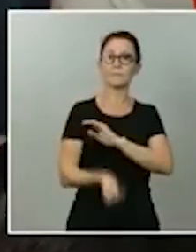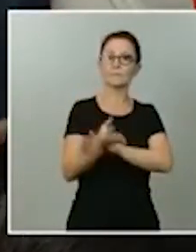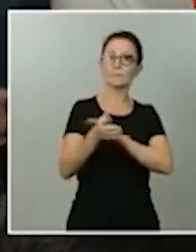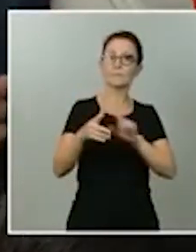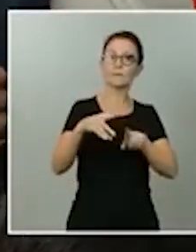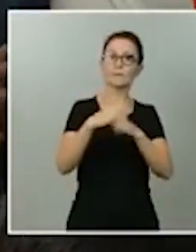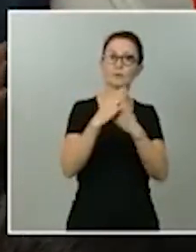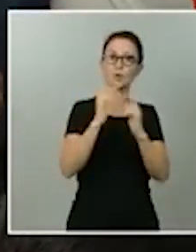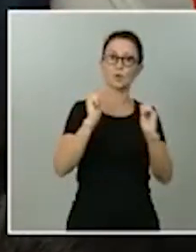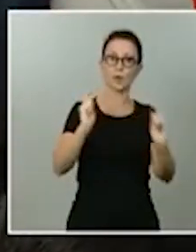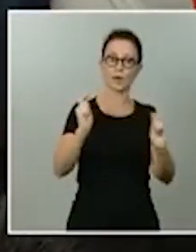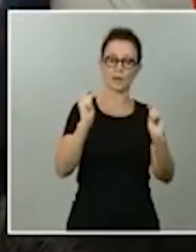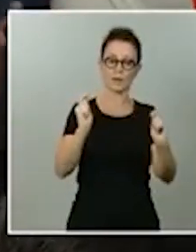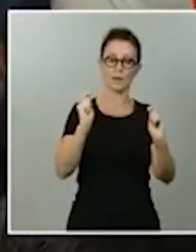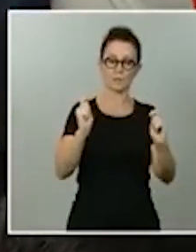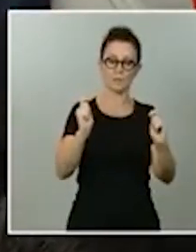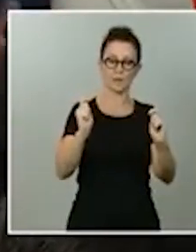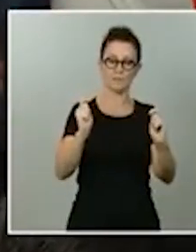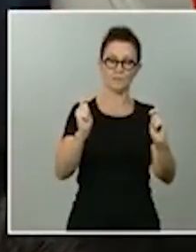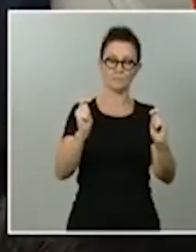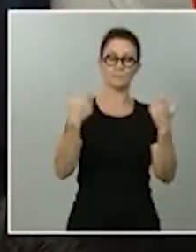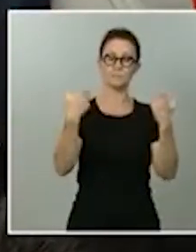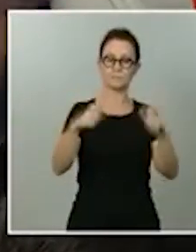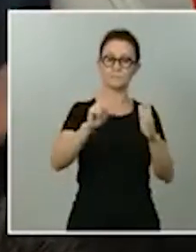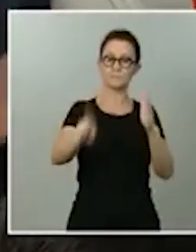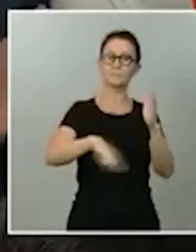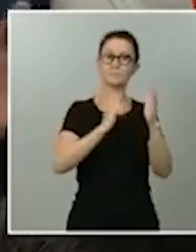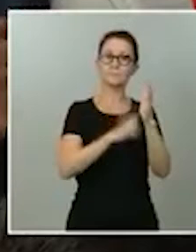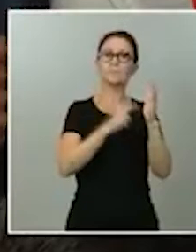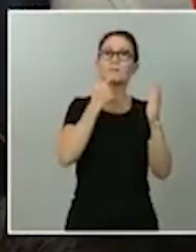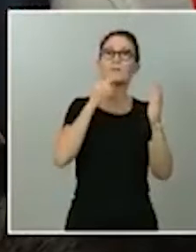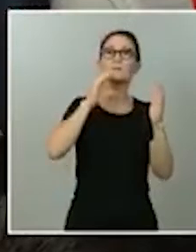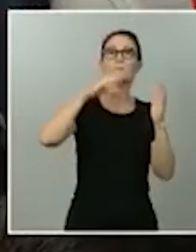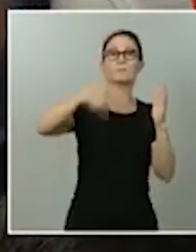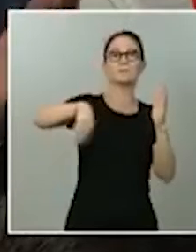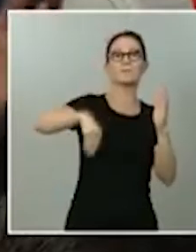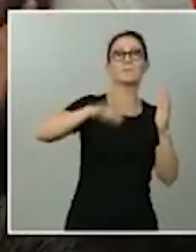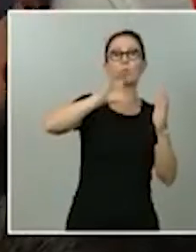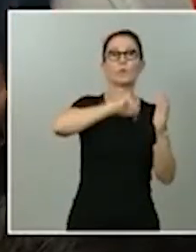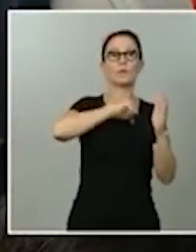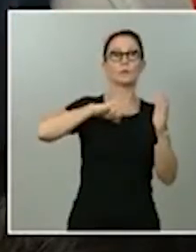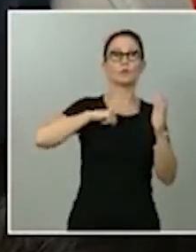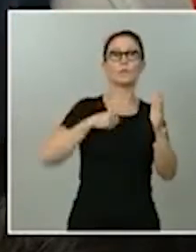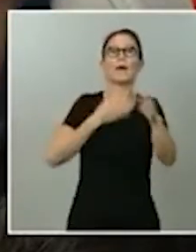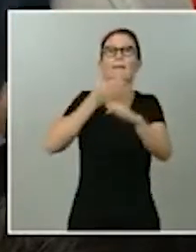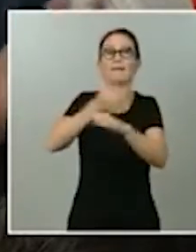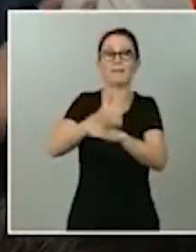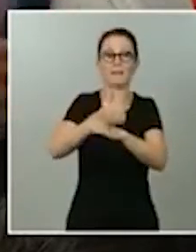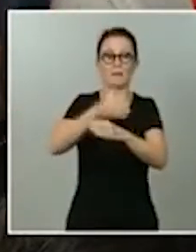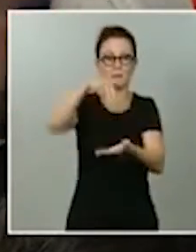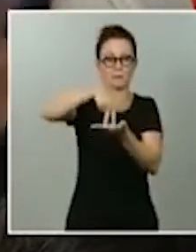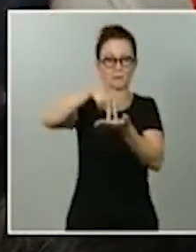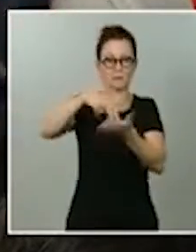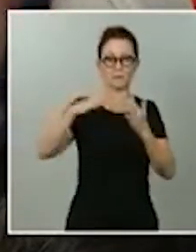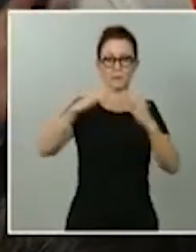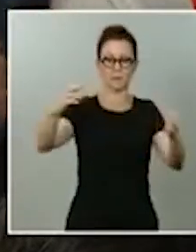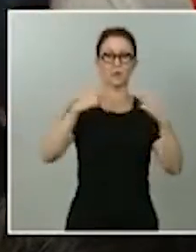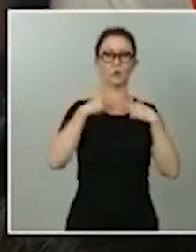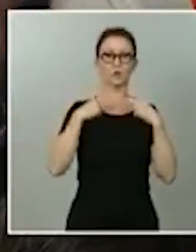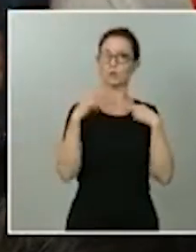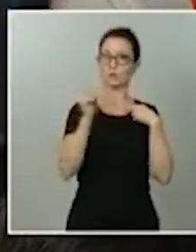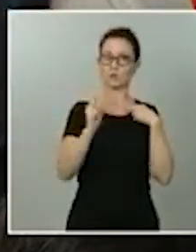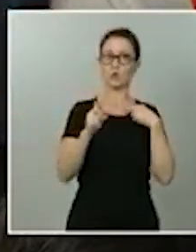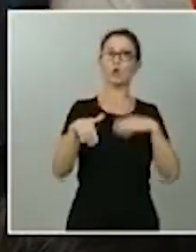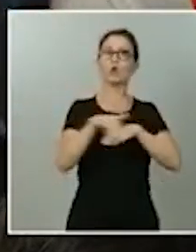en la ley orgánica no menciona nada de que el presidente de la comunidad autónoma tenga que ir al Congreso sino que sería el gobierno el que debería solicitar la